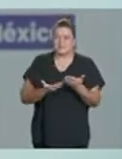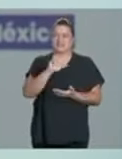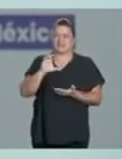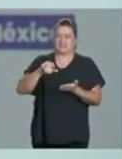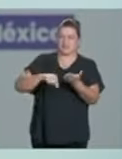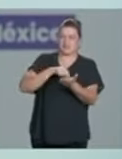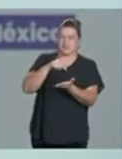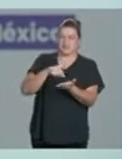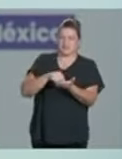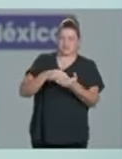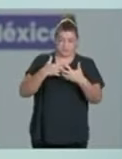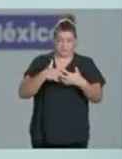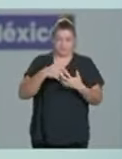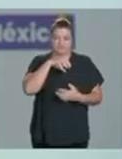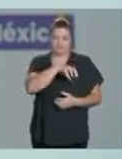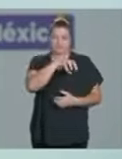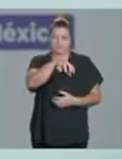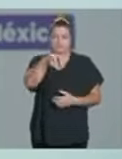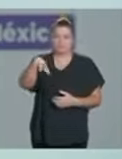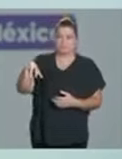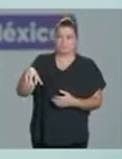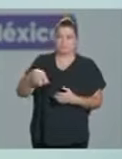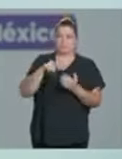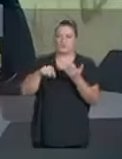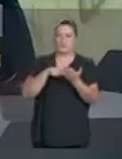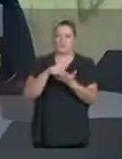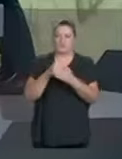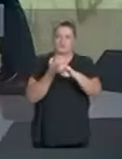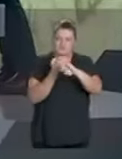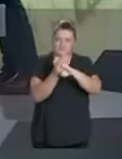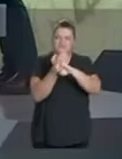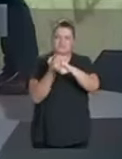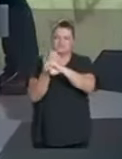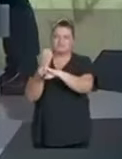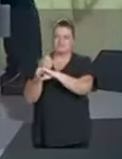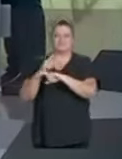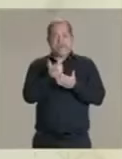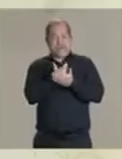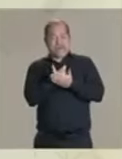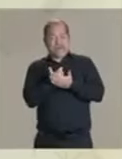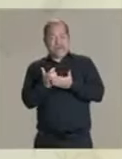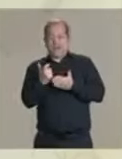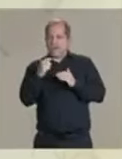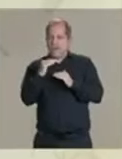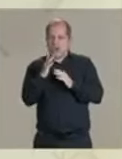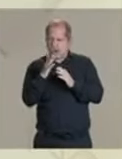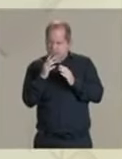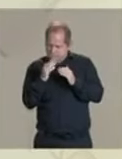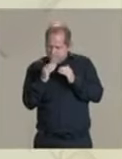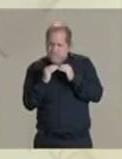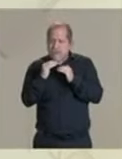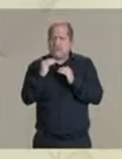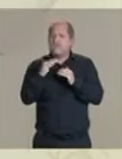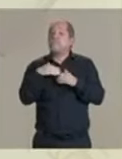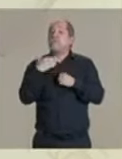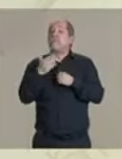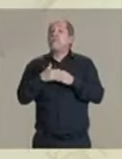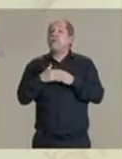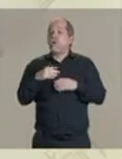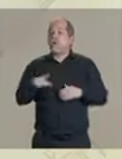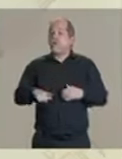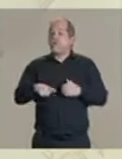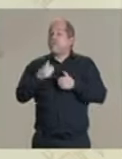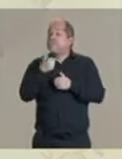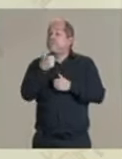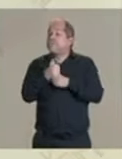industriales con vocaciones regionales, con educación y desarrollo para el bienestar. Vamos a aumentar el salario mínimo a 2